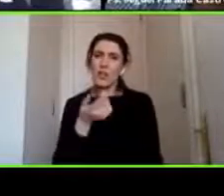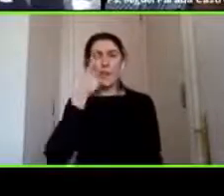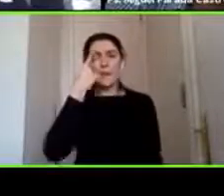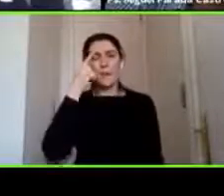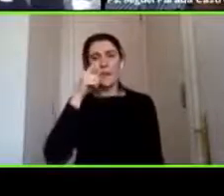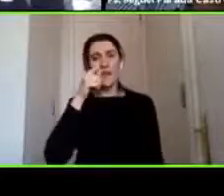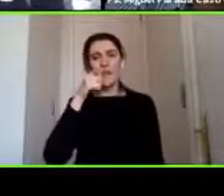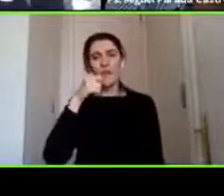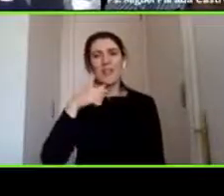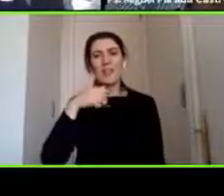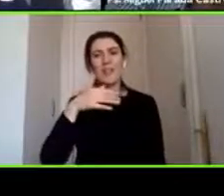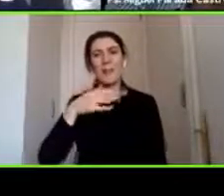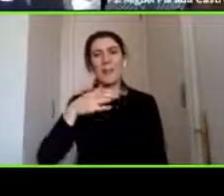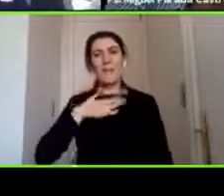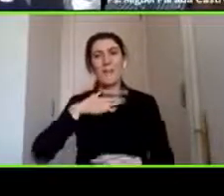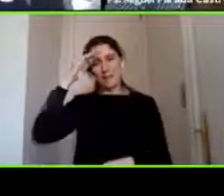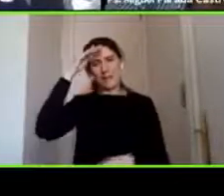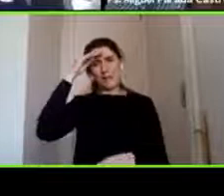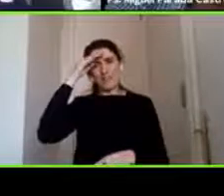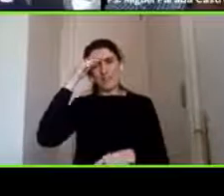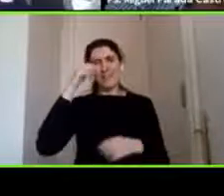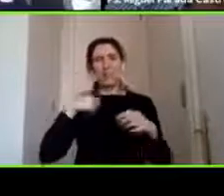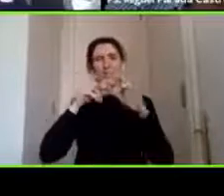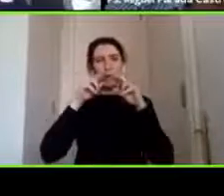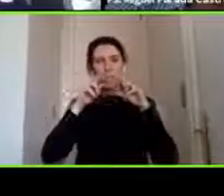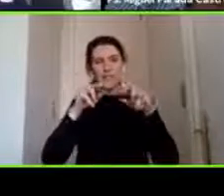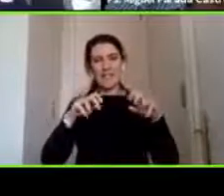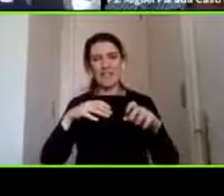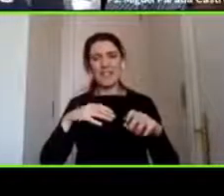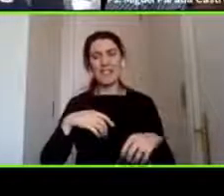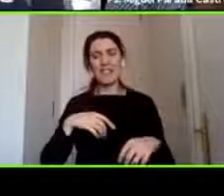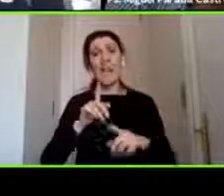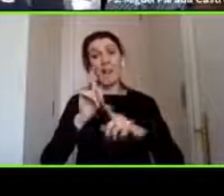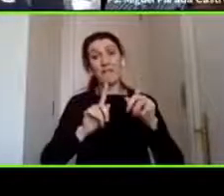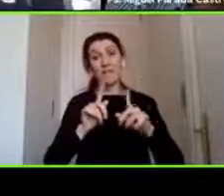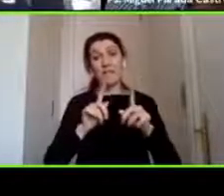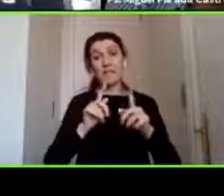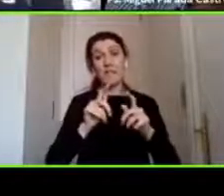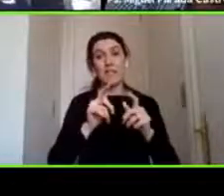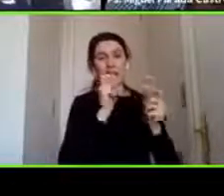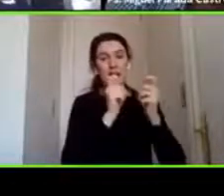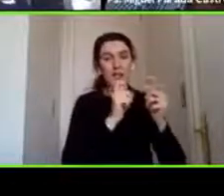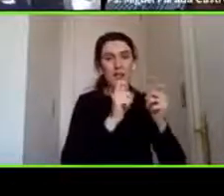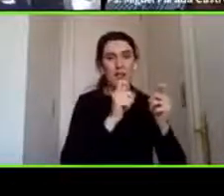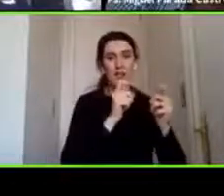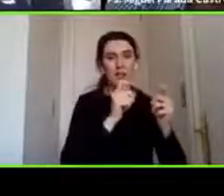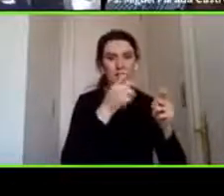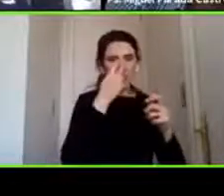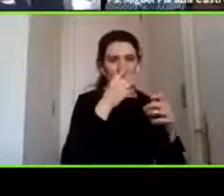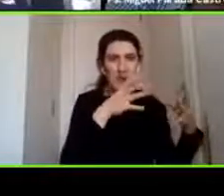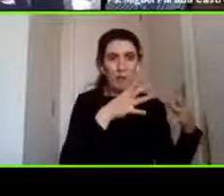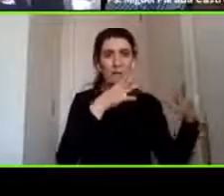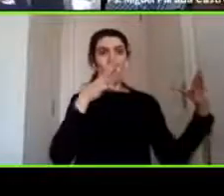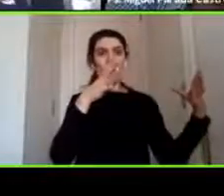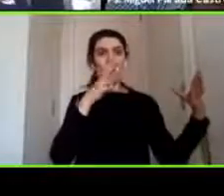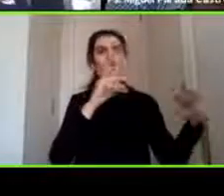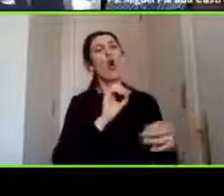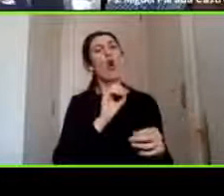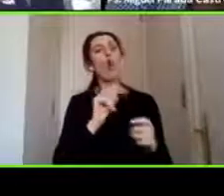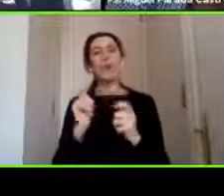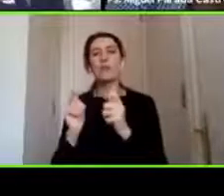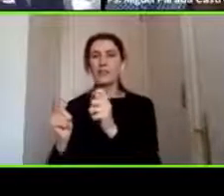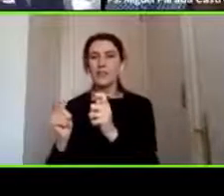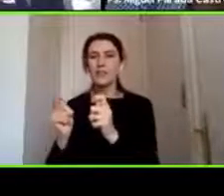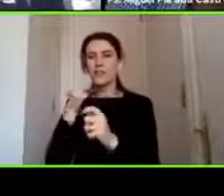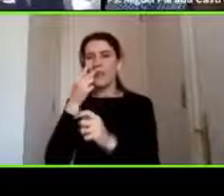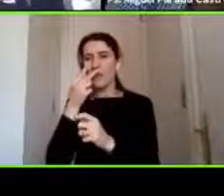subjetivo muchas veces se sobreestima o se subestima el riesgo real que hay en las situaciones y nosotros